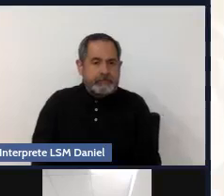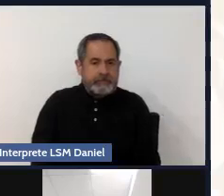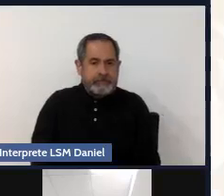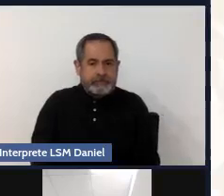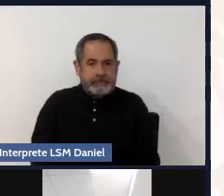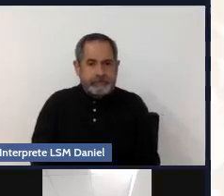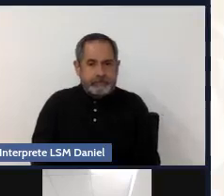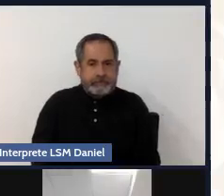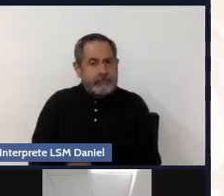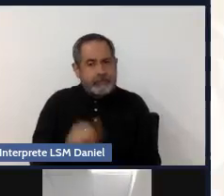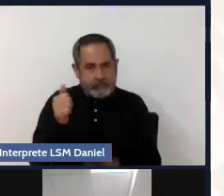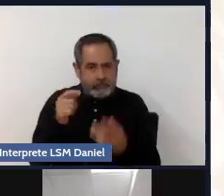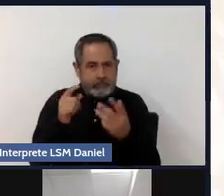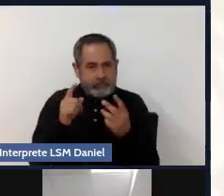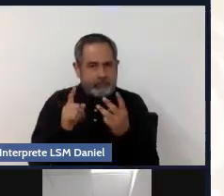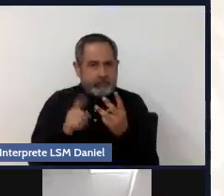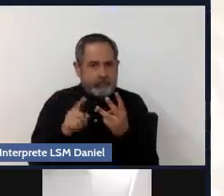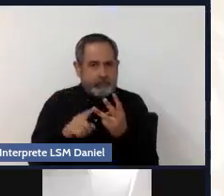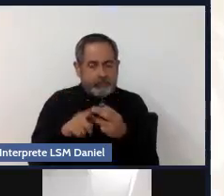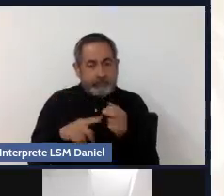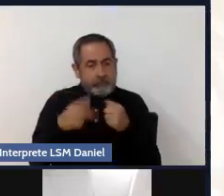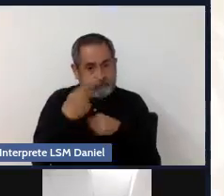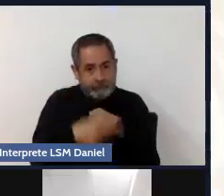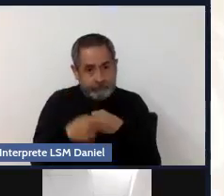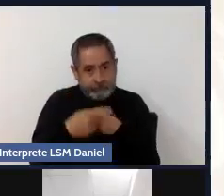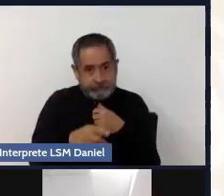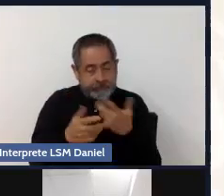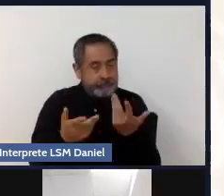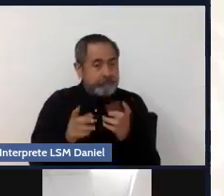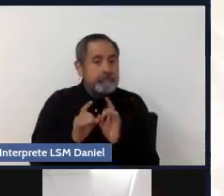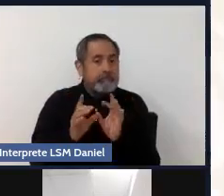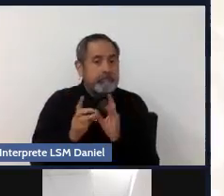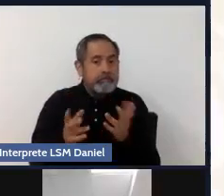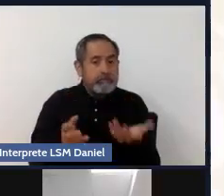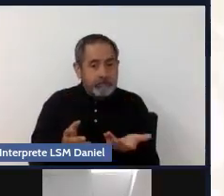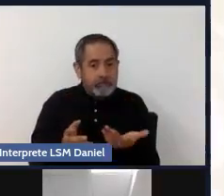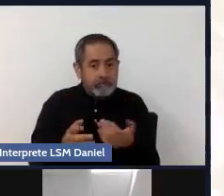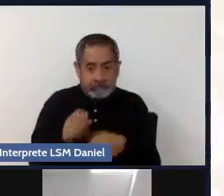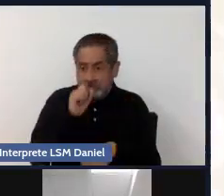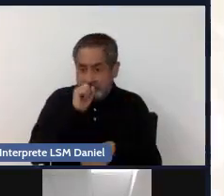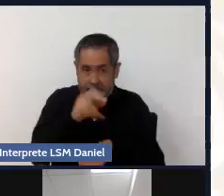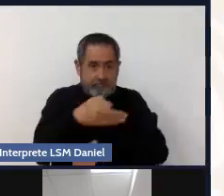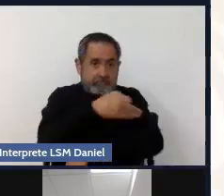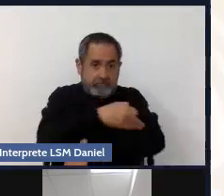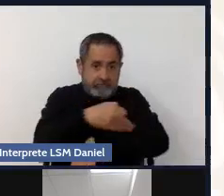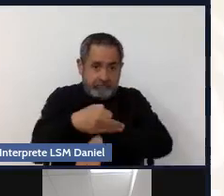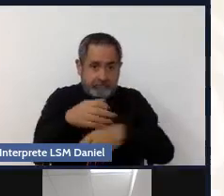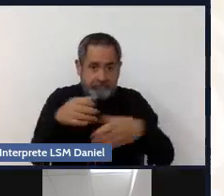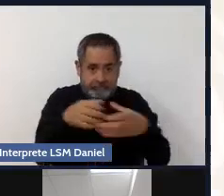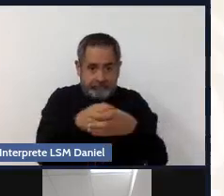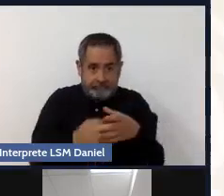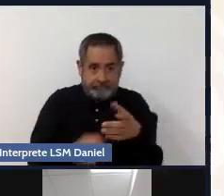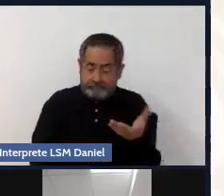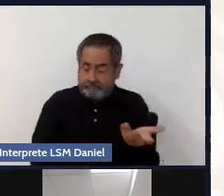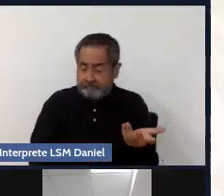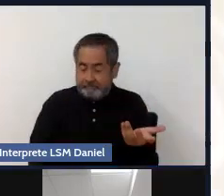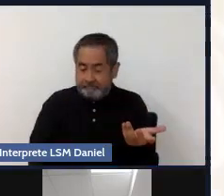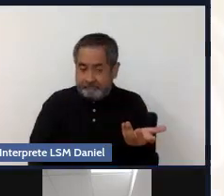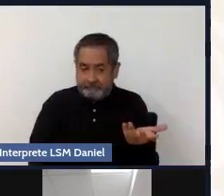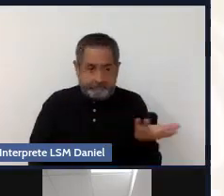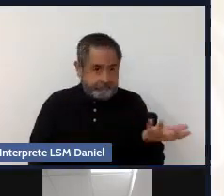Otro factor de riesgo, la familia puede ser, ¿no? Aunque aprendemos,